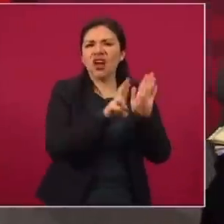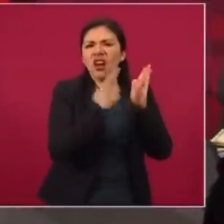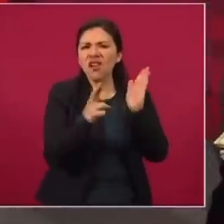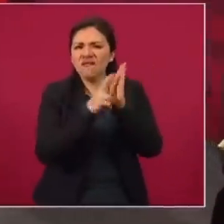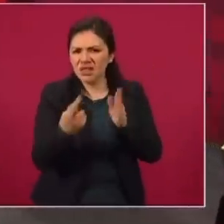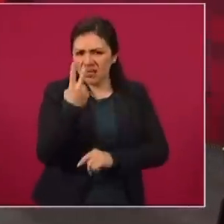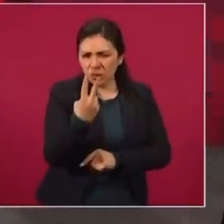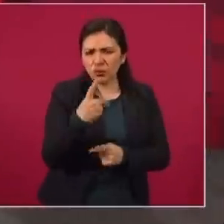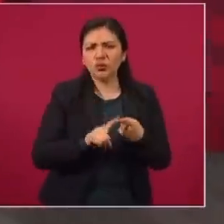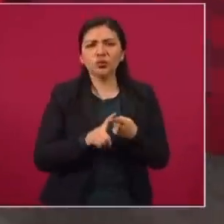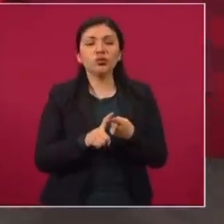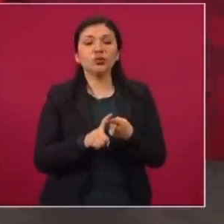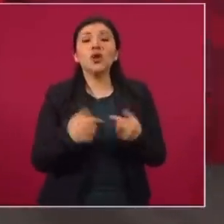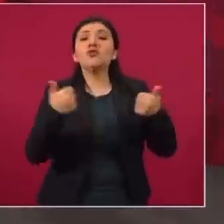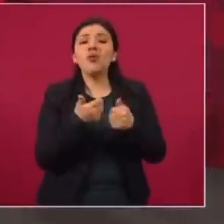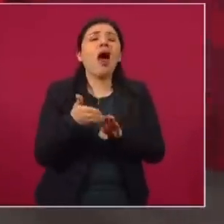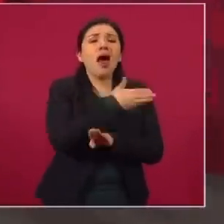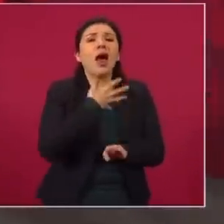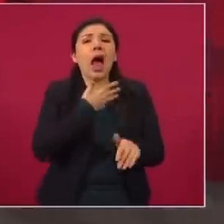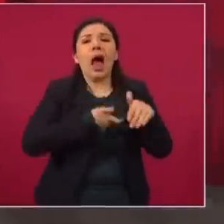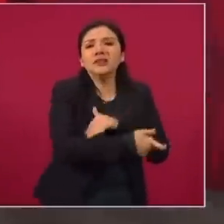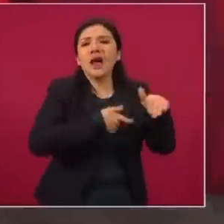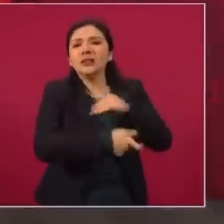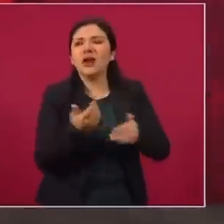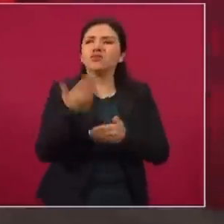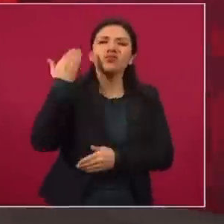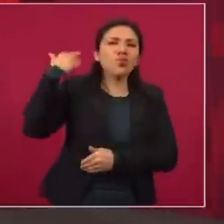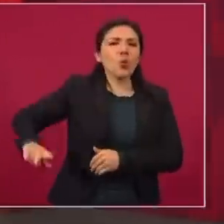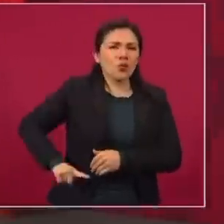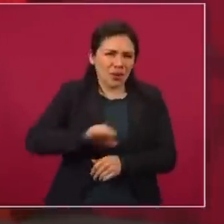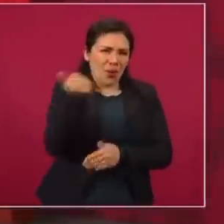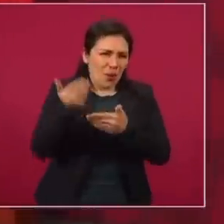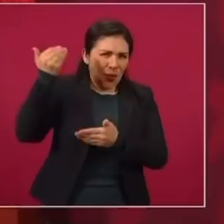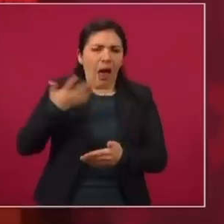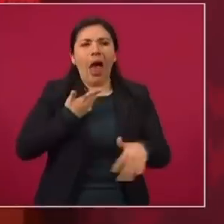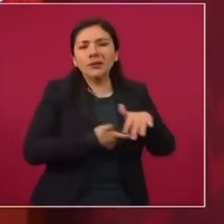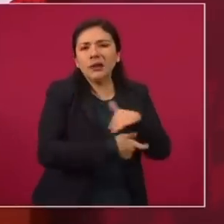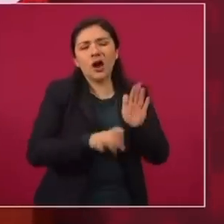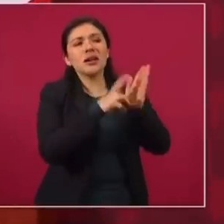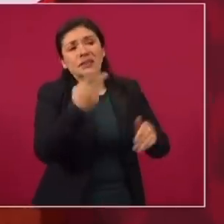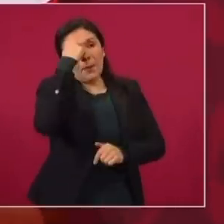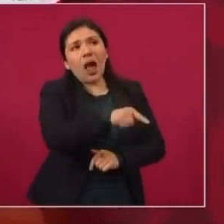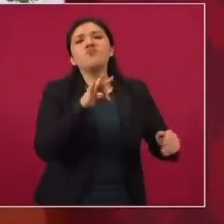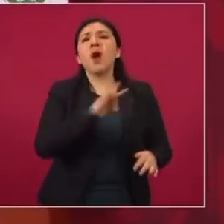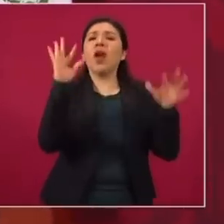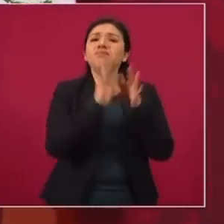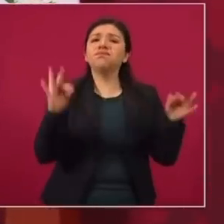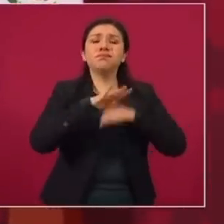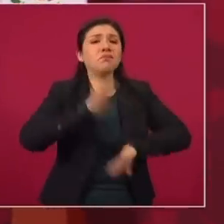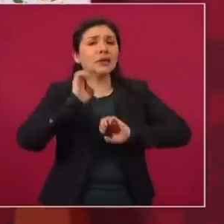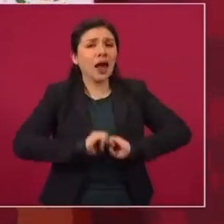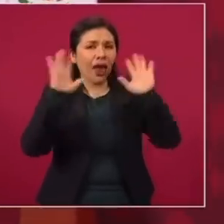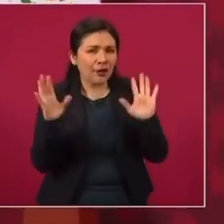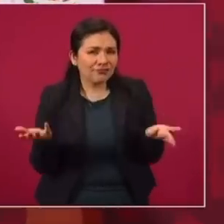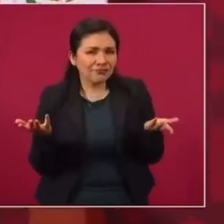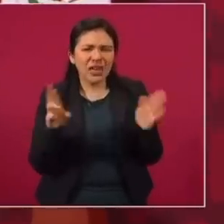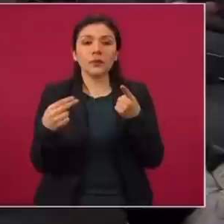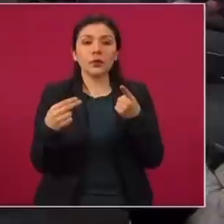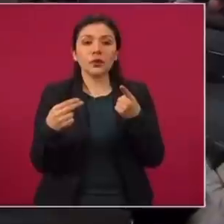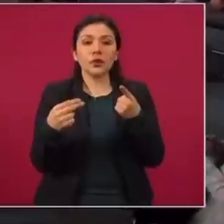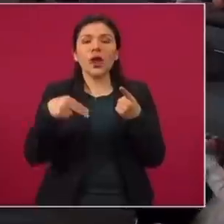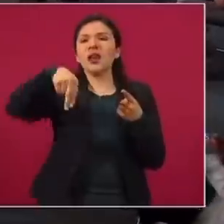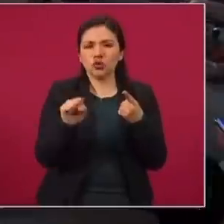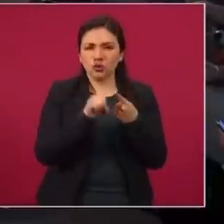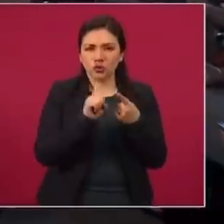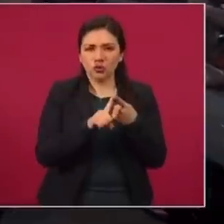que recibían dinero del gobierno anterior para hablar con claridad. Una revista es